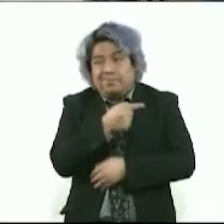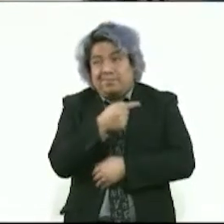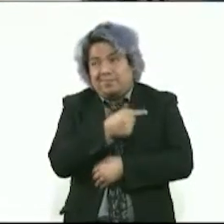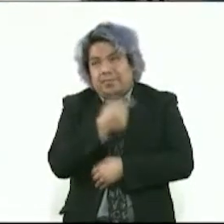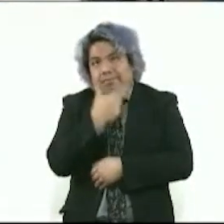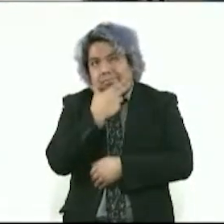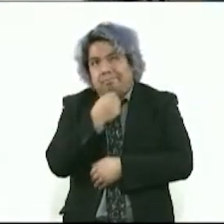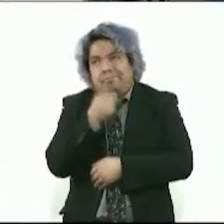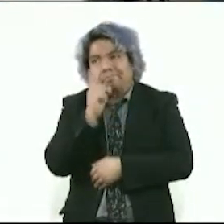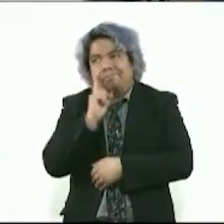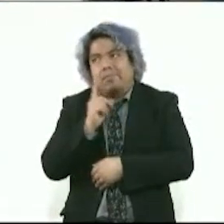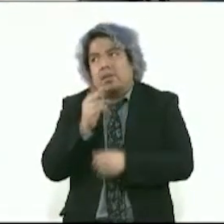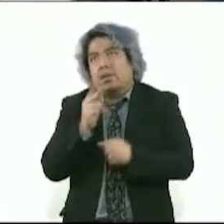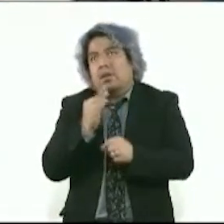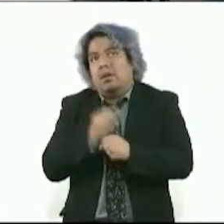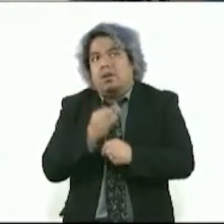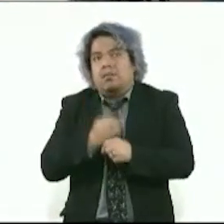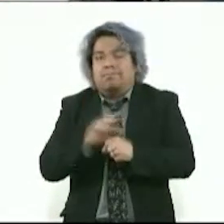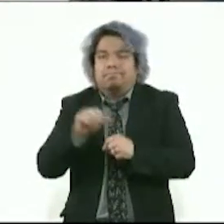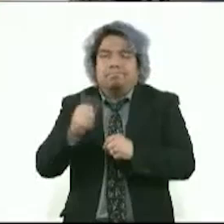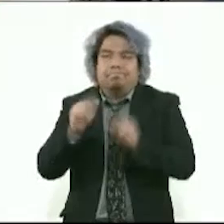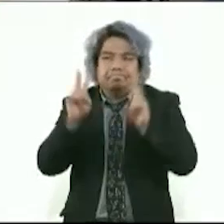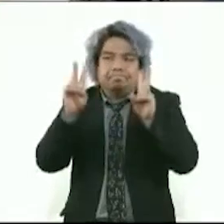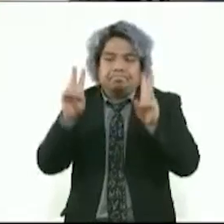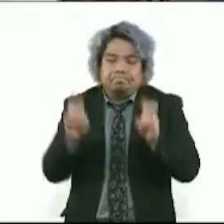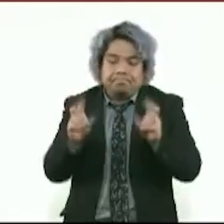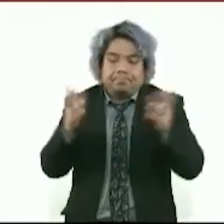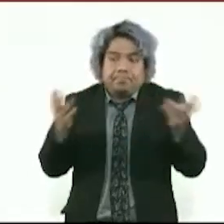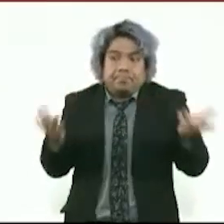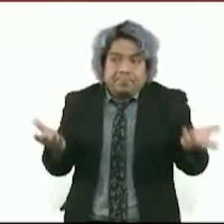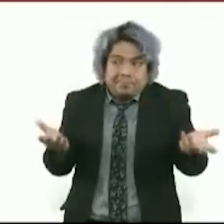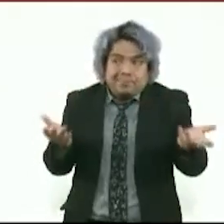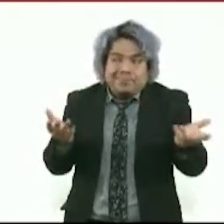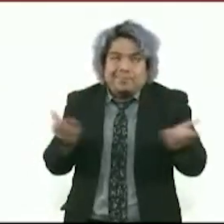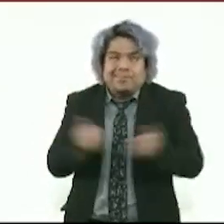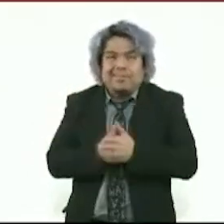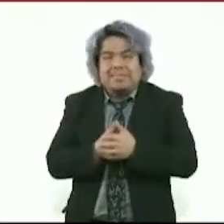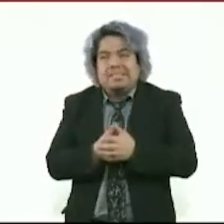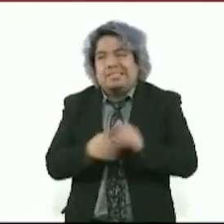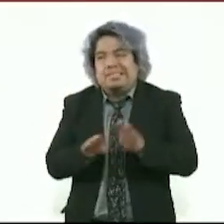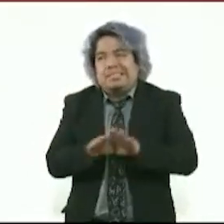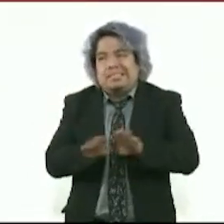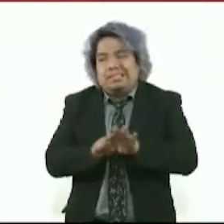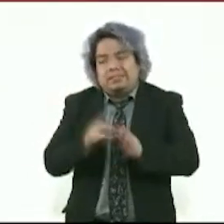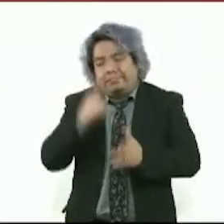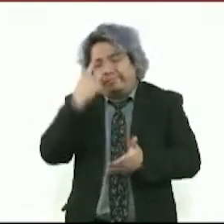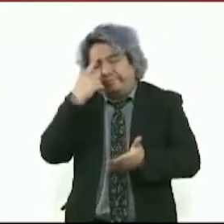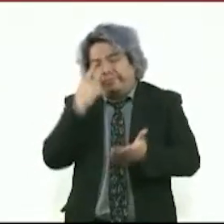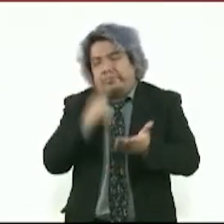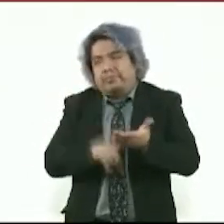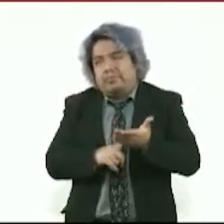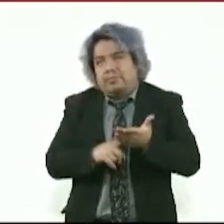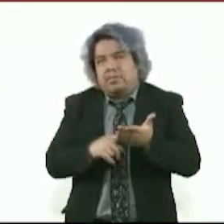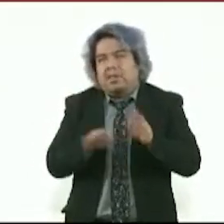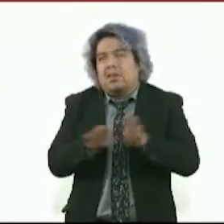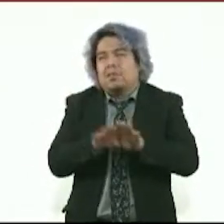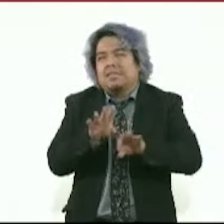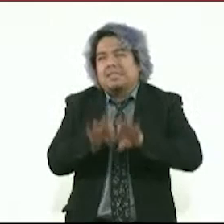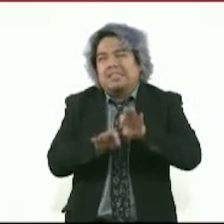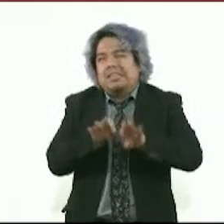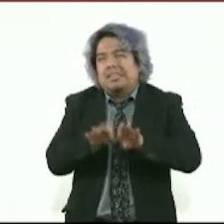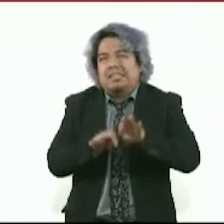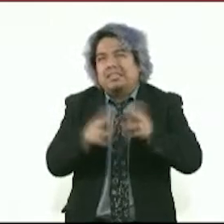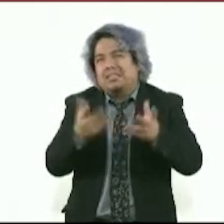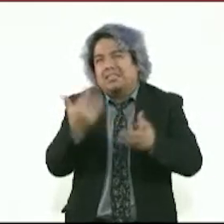ahora traen otro tema y que vienen en una campaña. Es